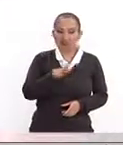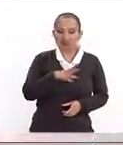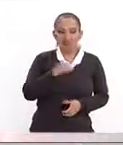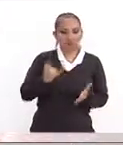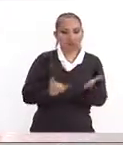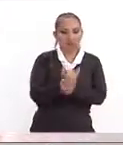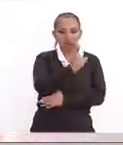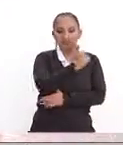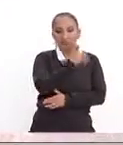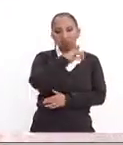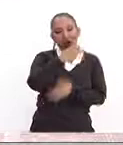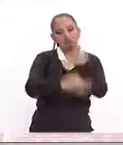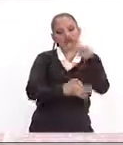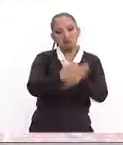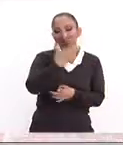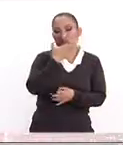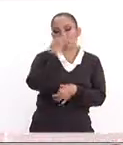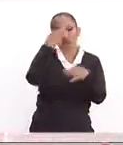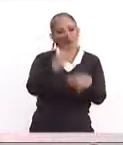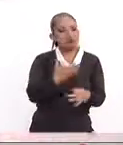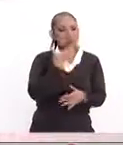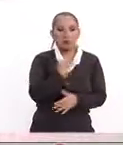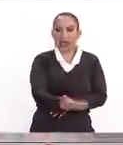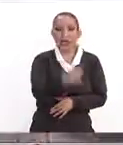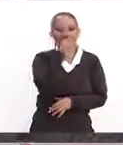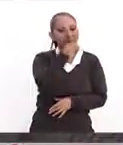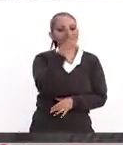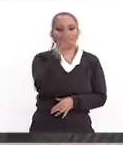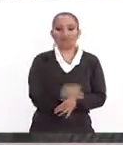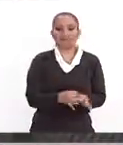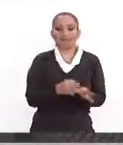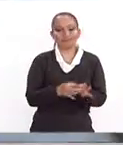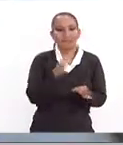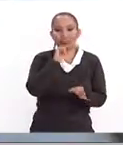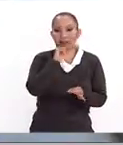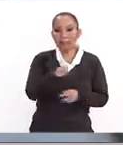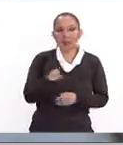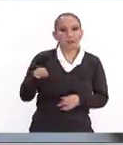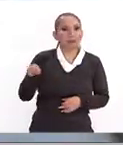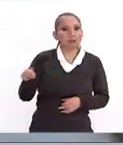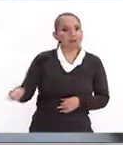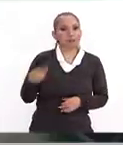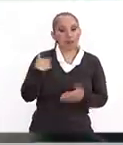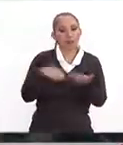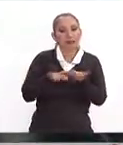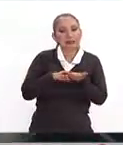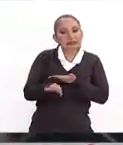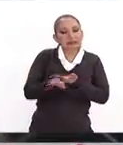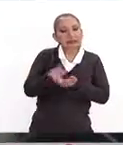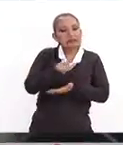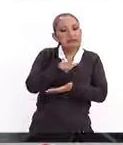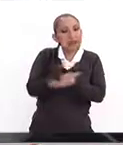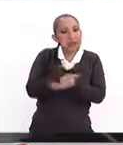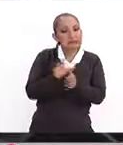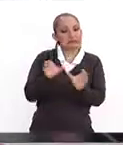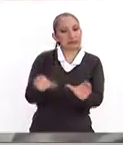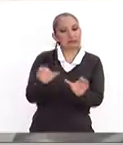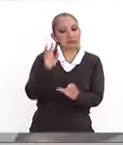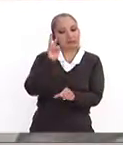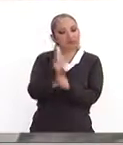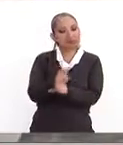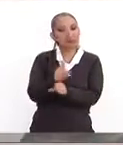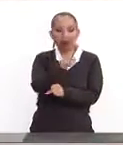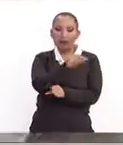resolución de la Corte ha sido acertada, también me parece que es acertada la previsión legal, digamos, que es lo que la Corte